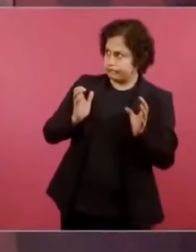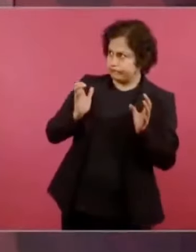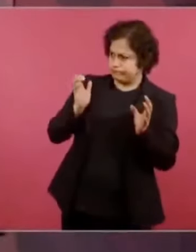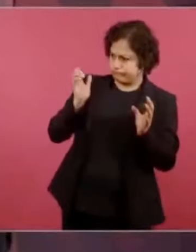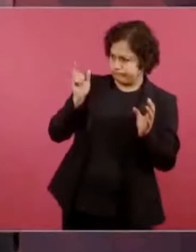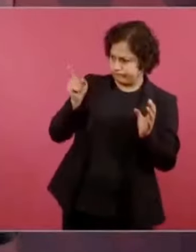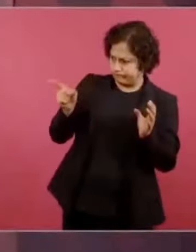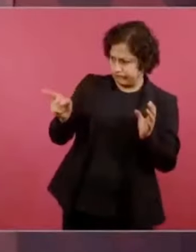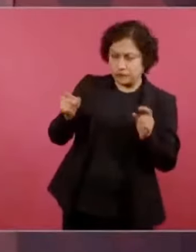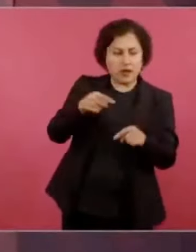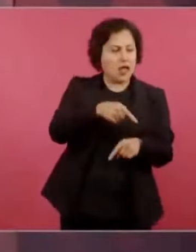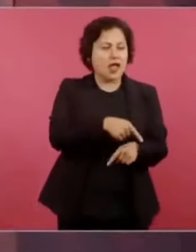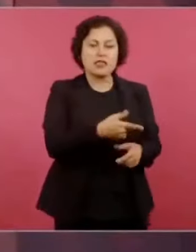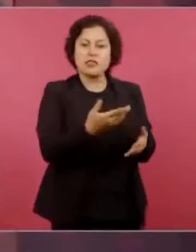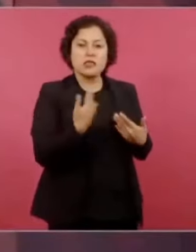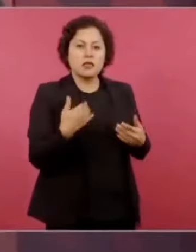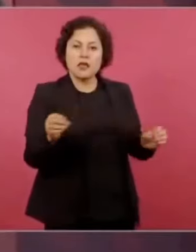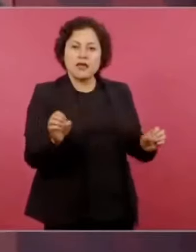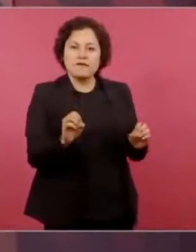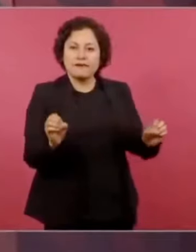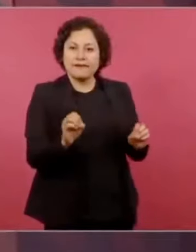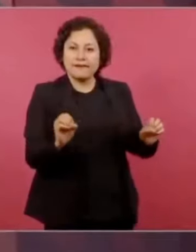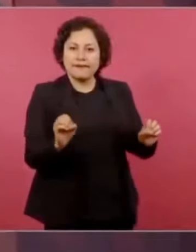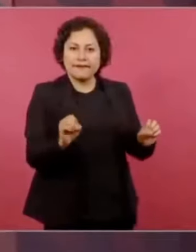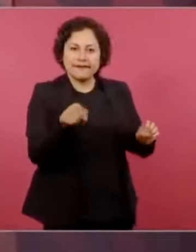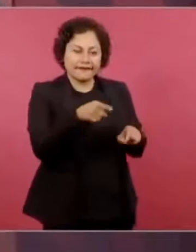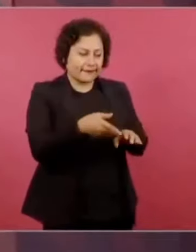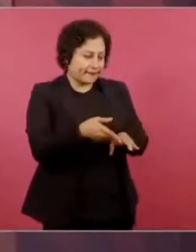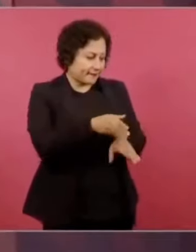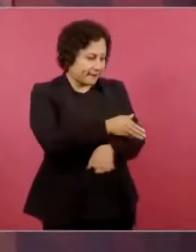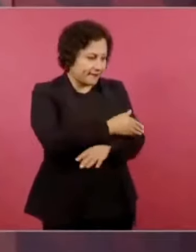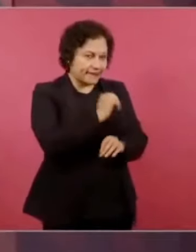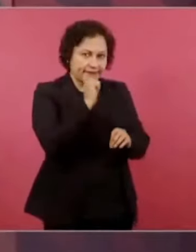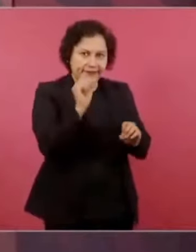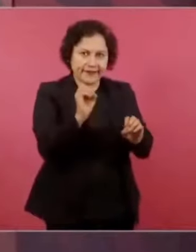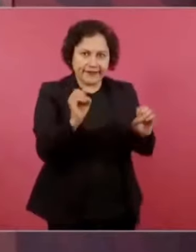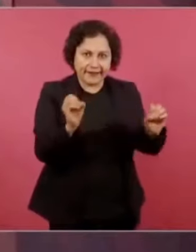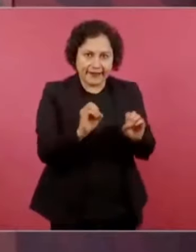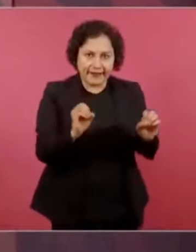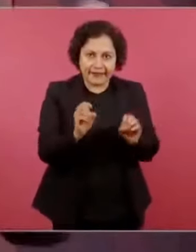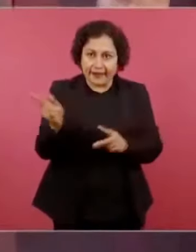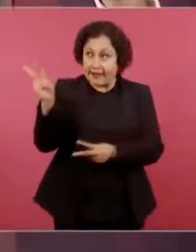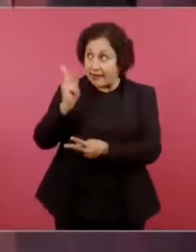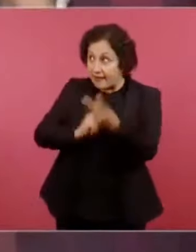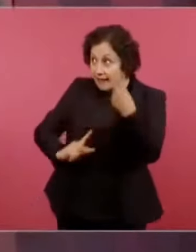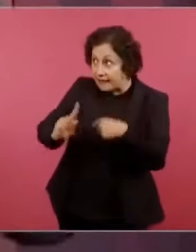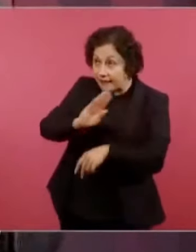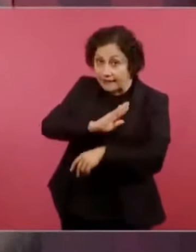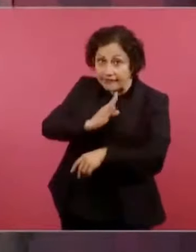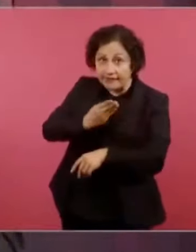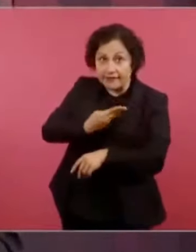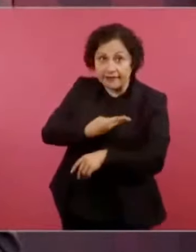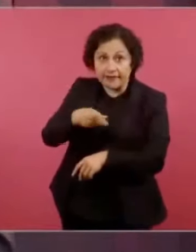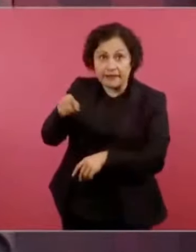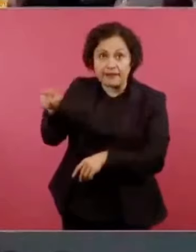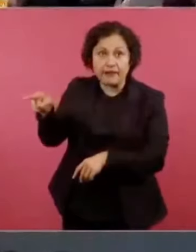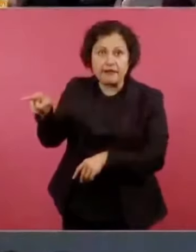en México hay una honestidad que viene de lejos,